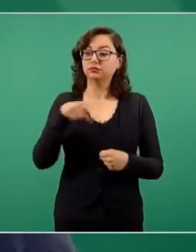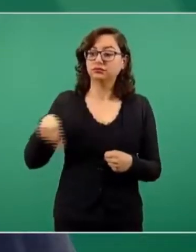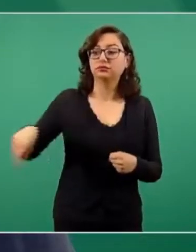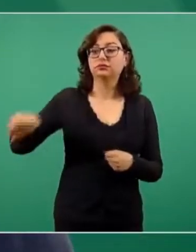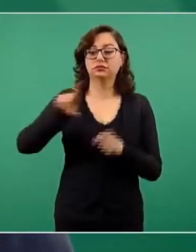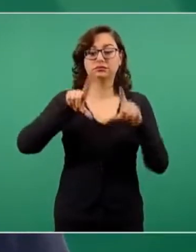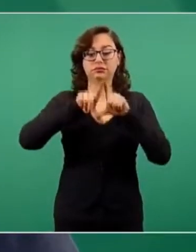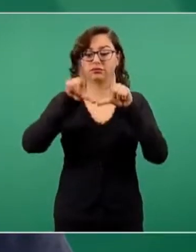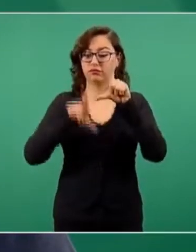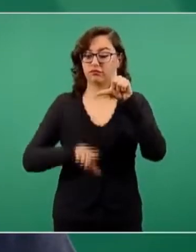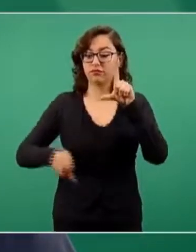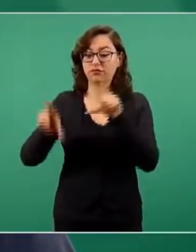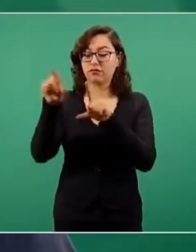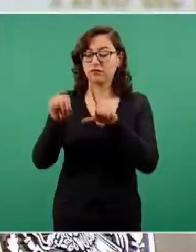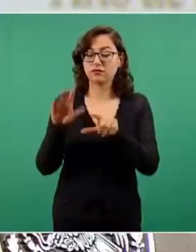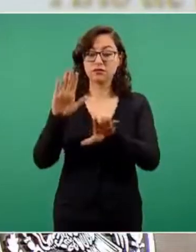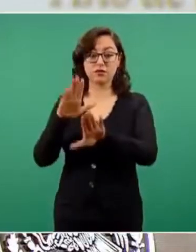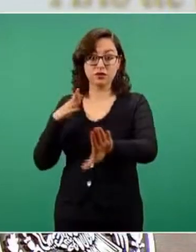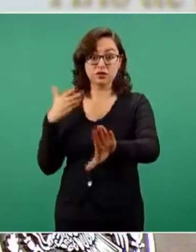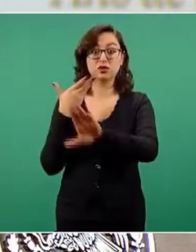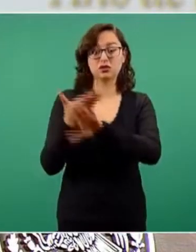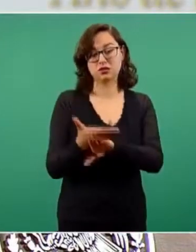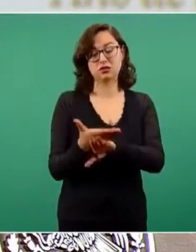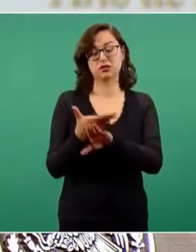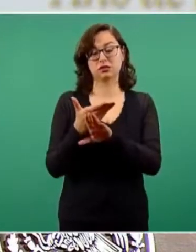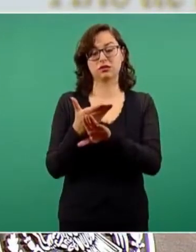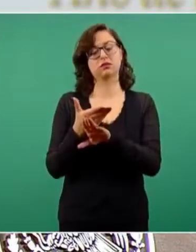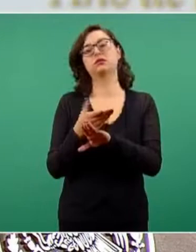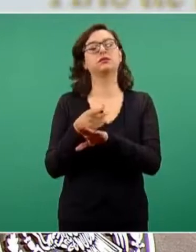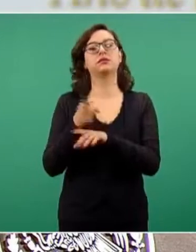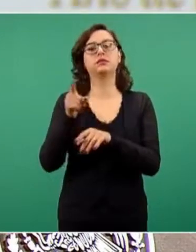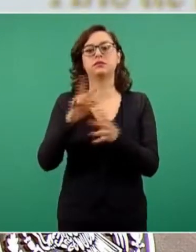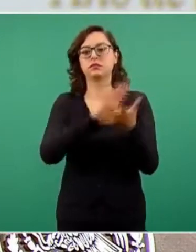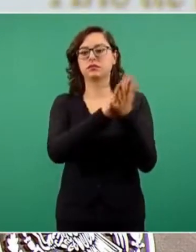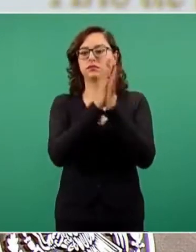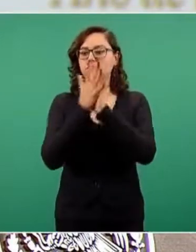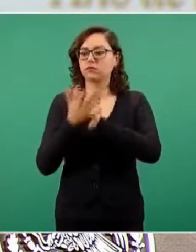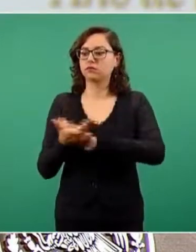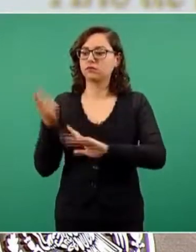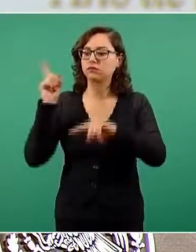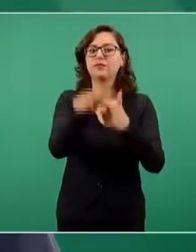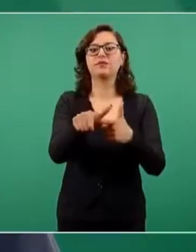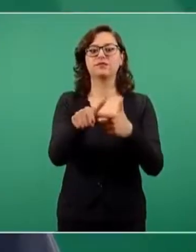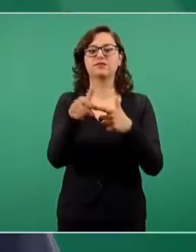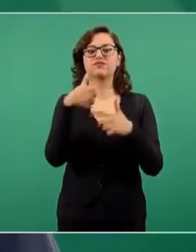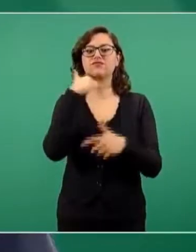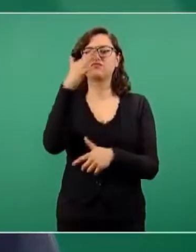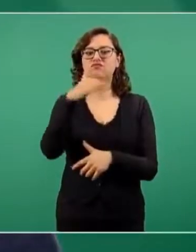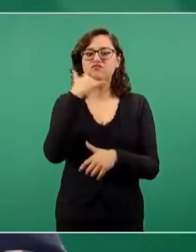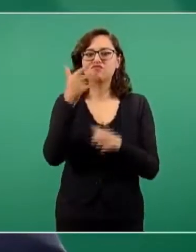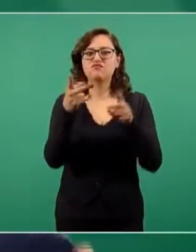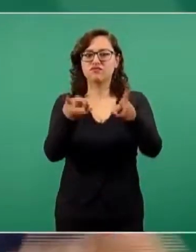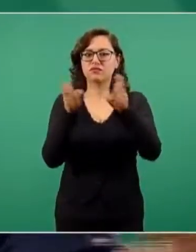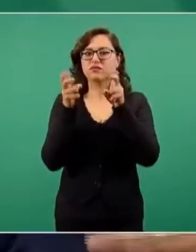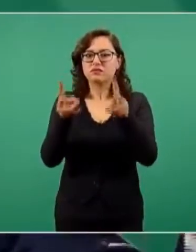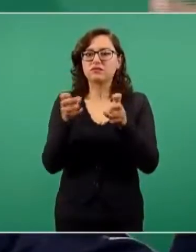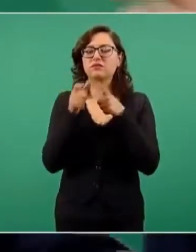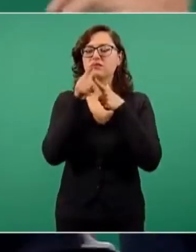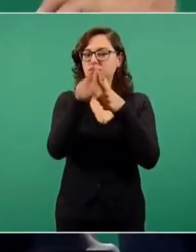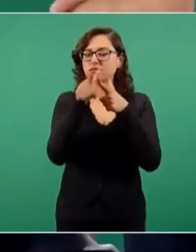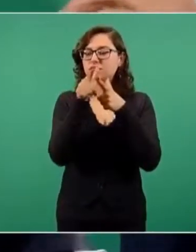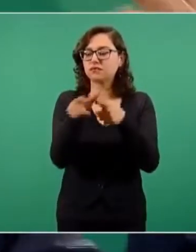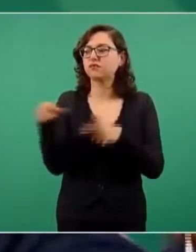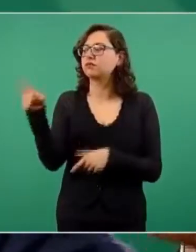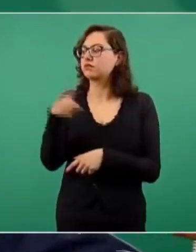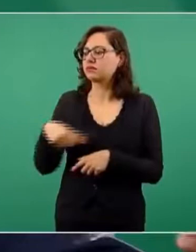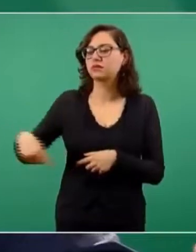Quieren mantener el régimen corrupto, que fue el que